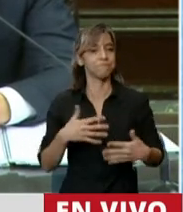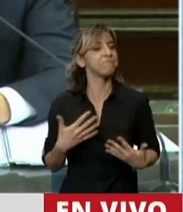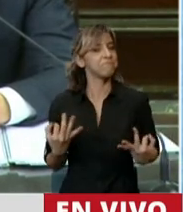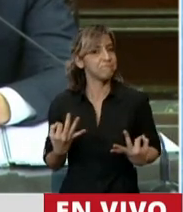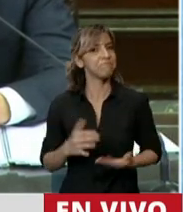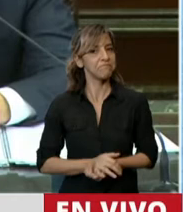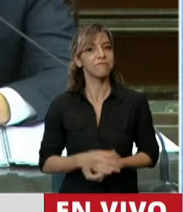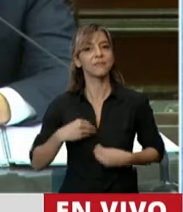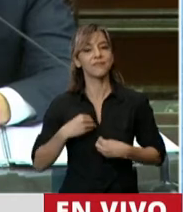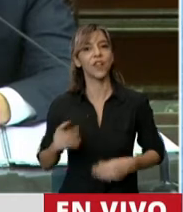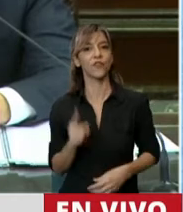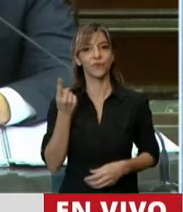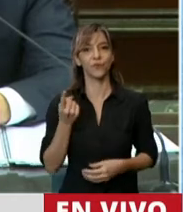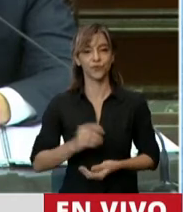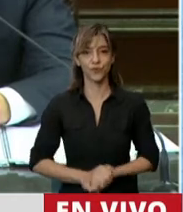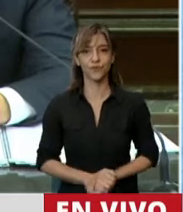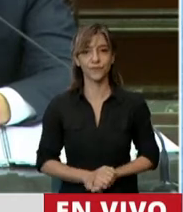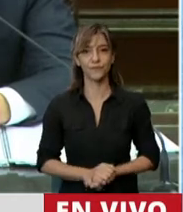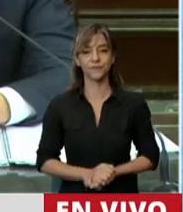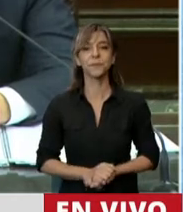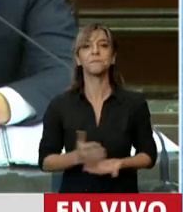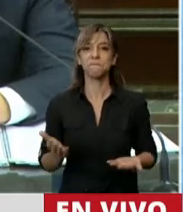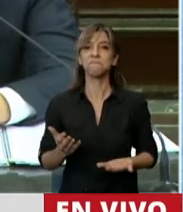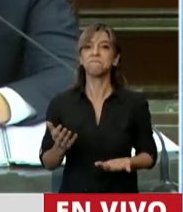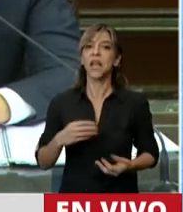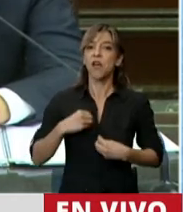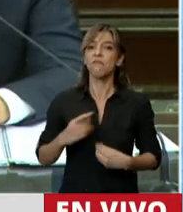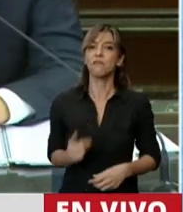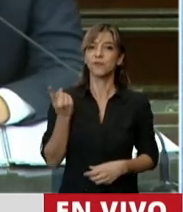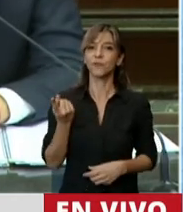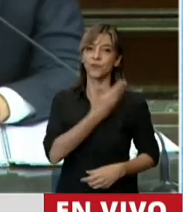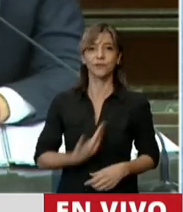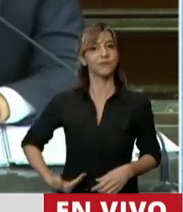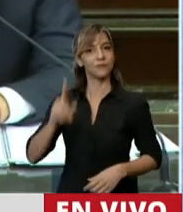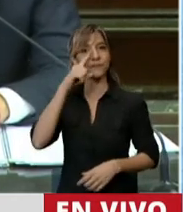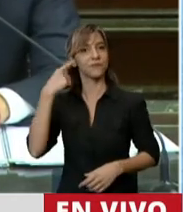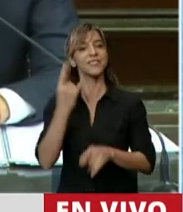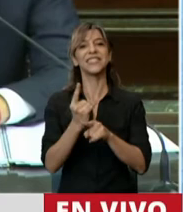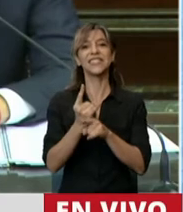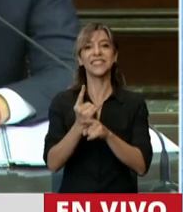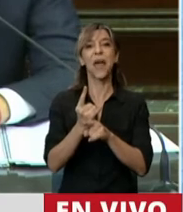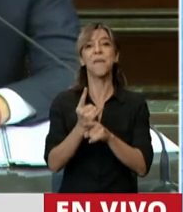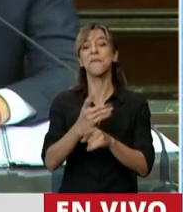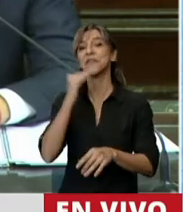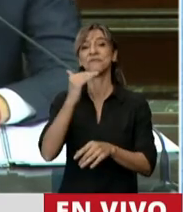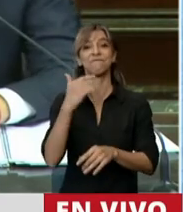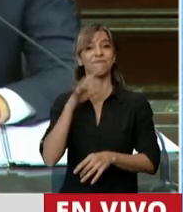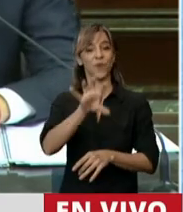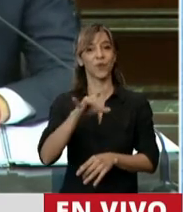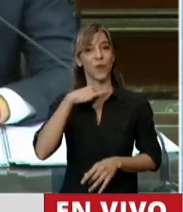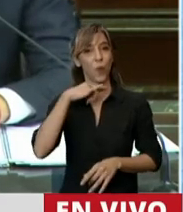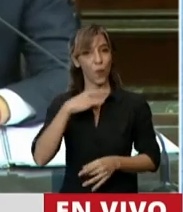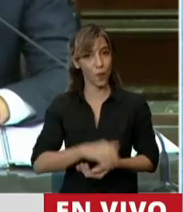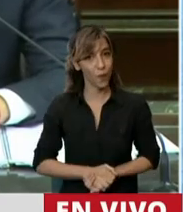Porque nuestro Presidente Alberto Fernández siempre nombra a Jujuy. Pero no solamente con